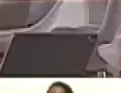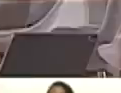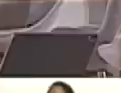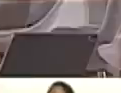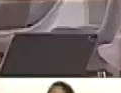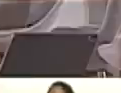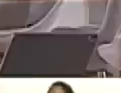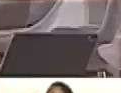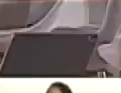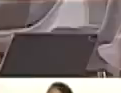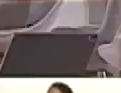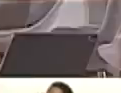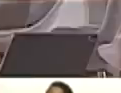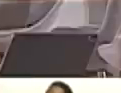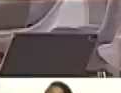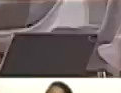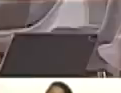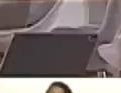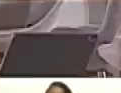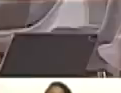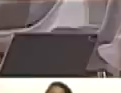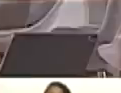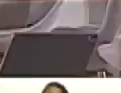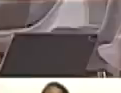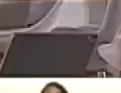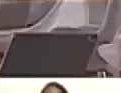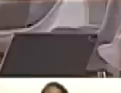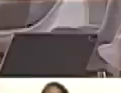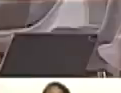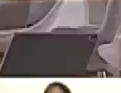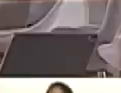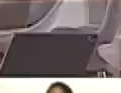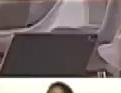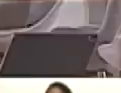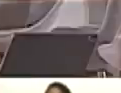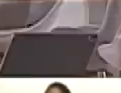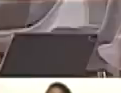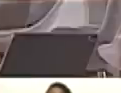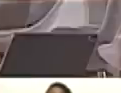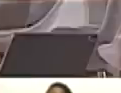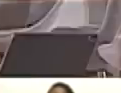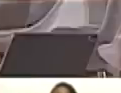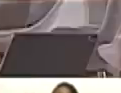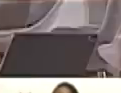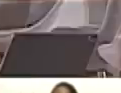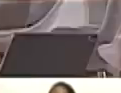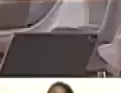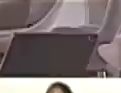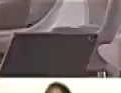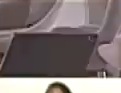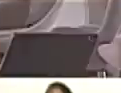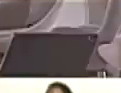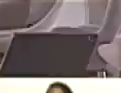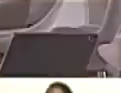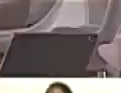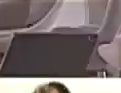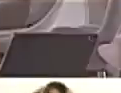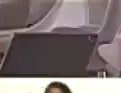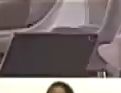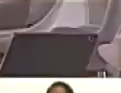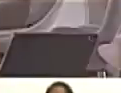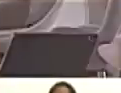la protección social a través de las misiones, grandes misiones, a través del movimiento Somos Venezuela Gobierno y el plan